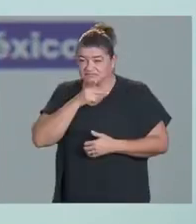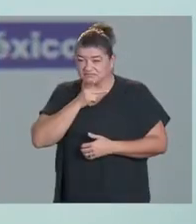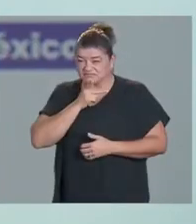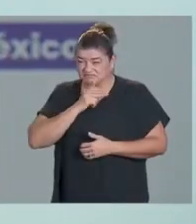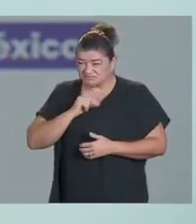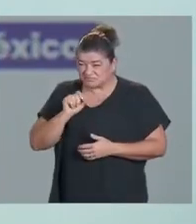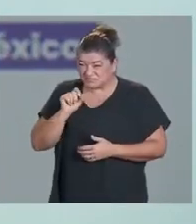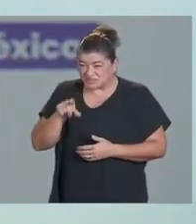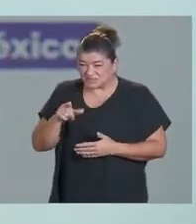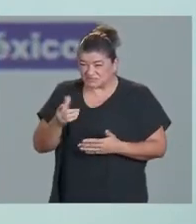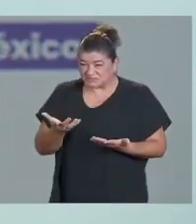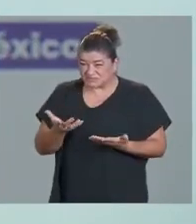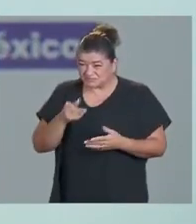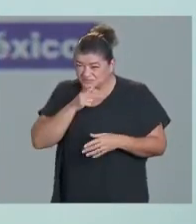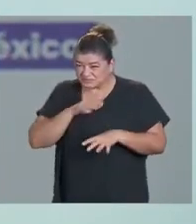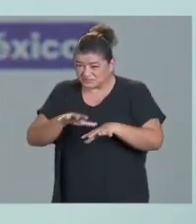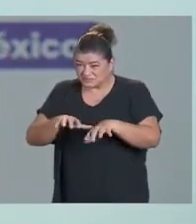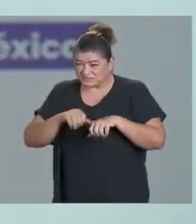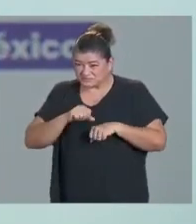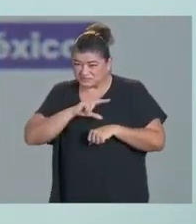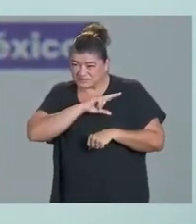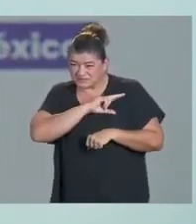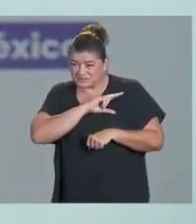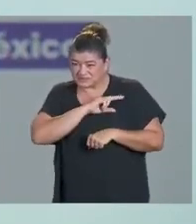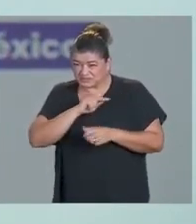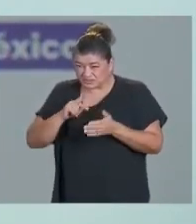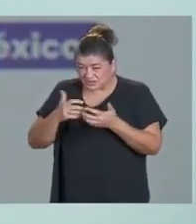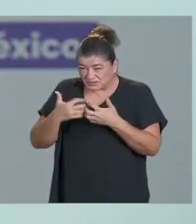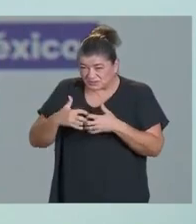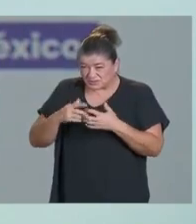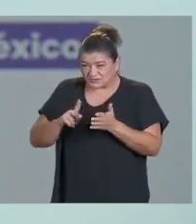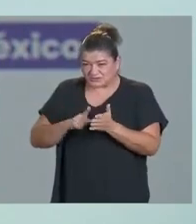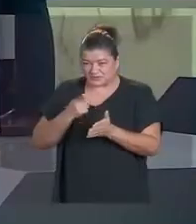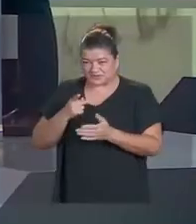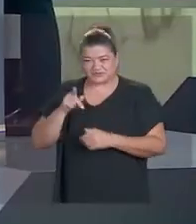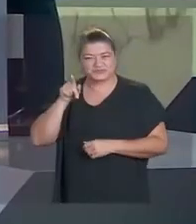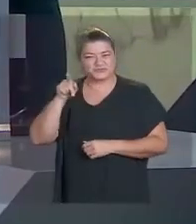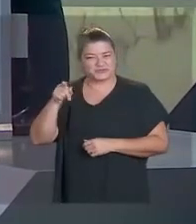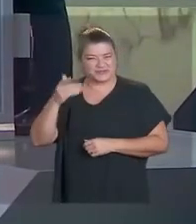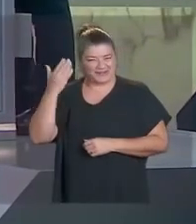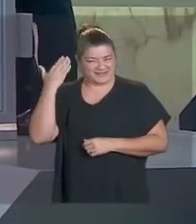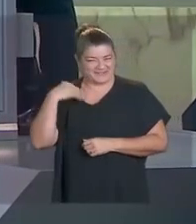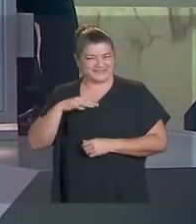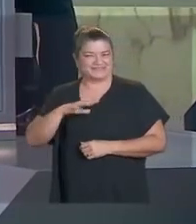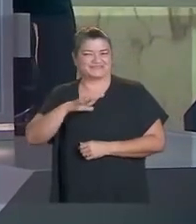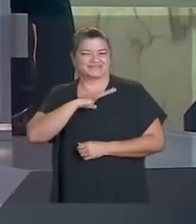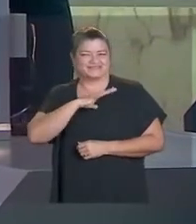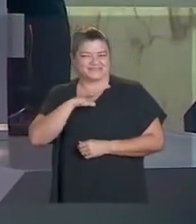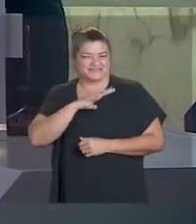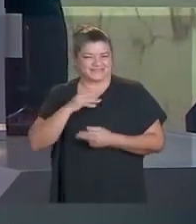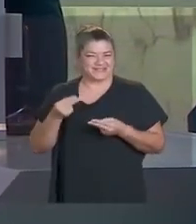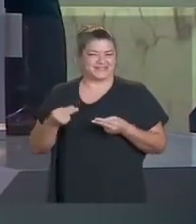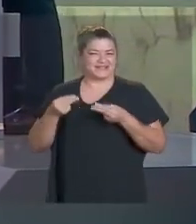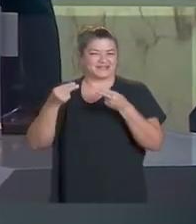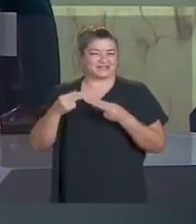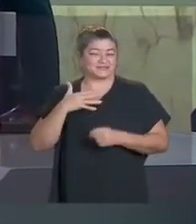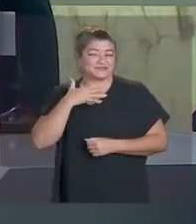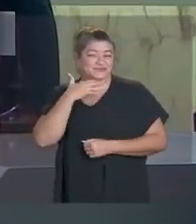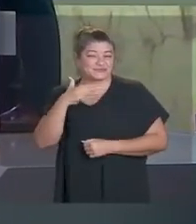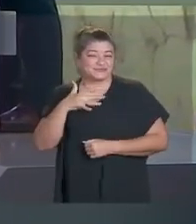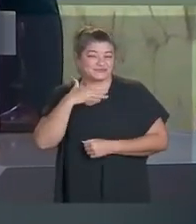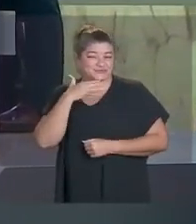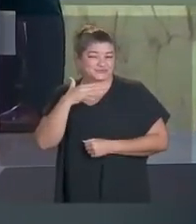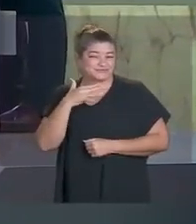todo el país. Lo que ellos tenían, y no pueden negarlo, son negocios sucios con energías limpias. Lo que